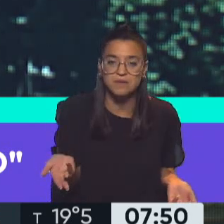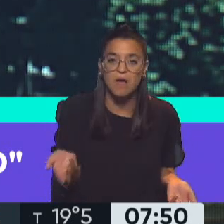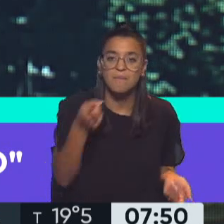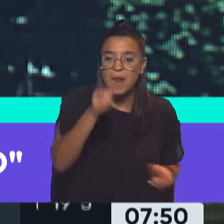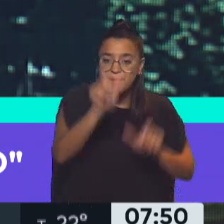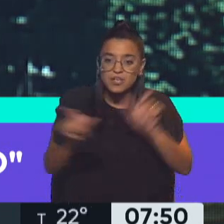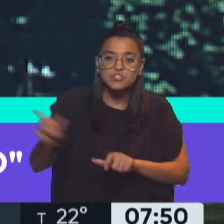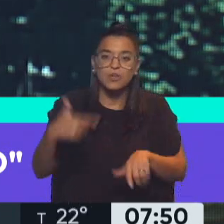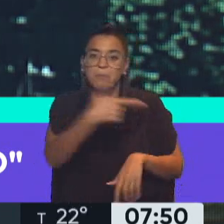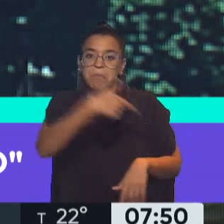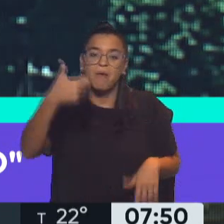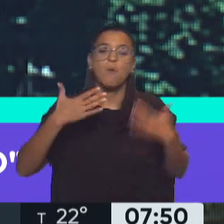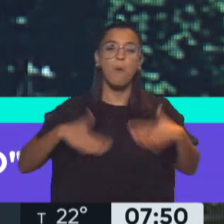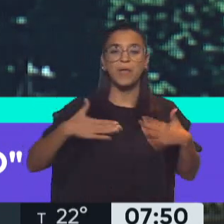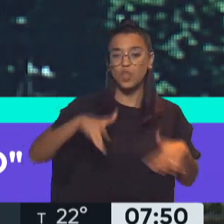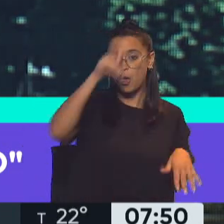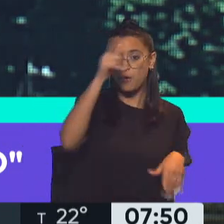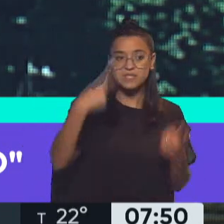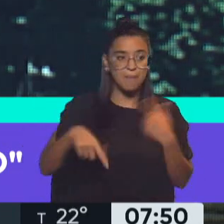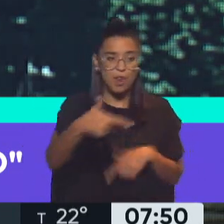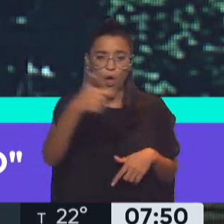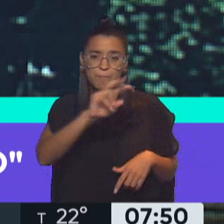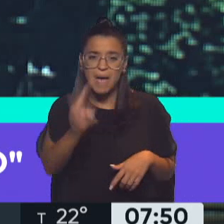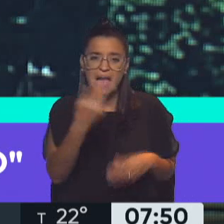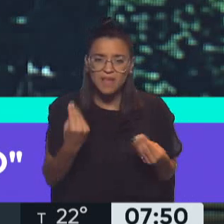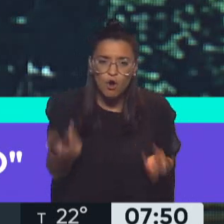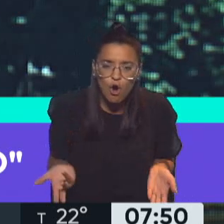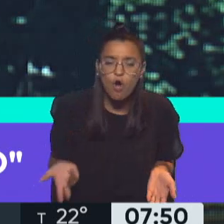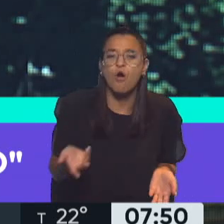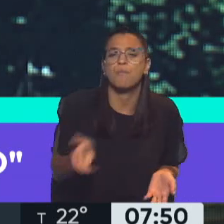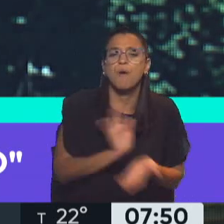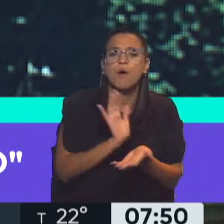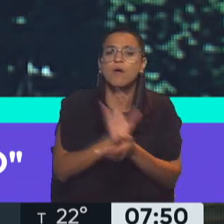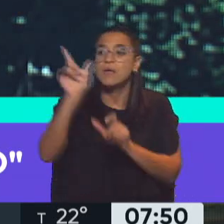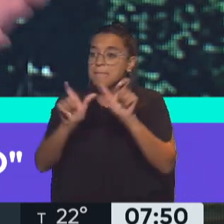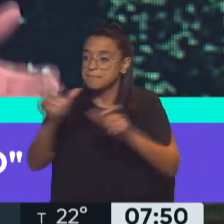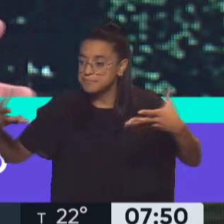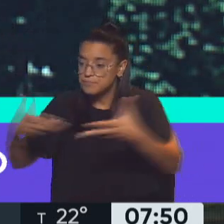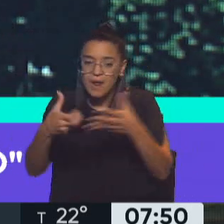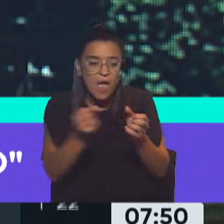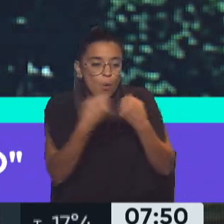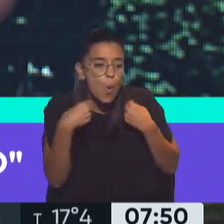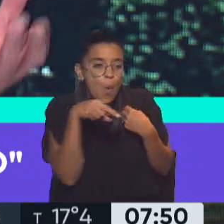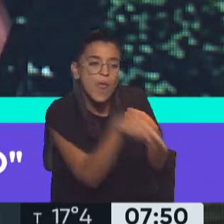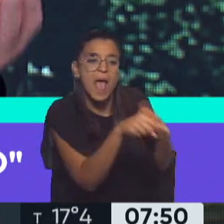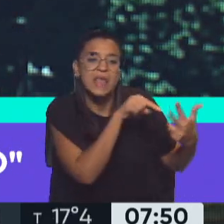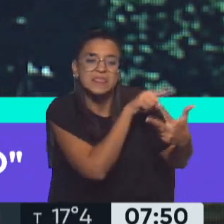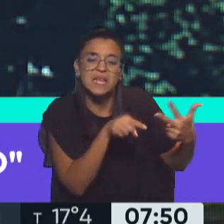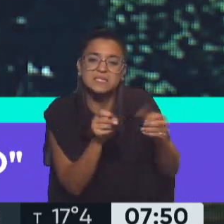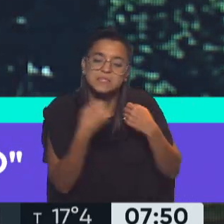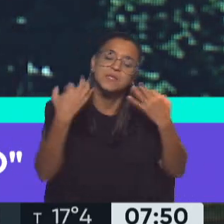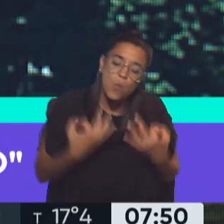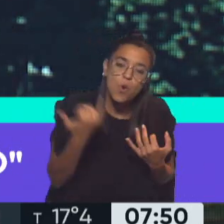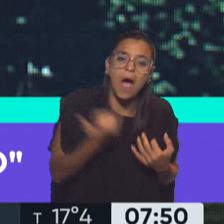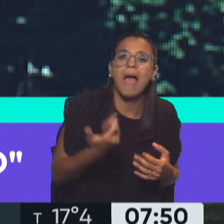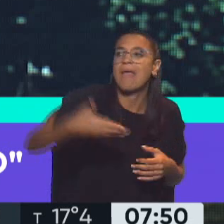delincuentes vestidos de policía que cometían estos hechos, encubriendo, lógicamente, y me sumo a lo que decía Silvia, seguramente hay otros